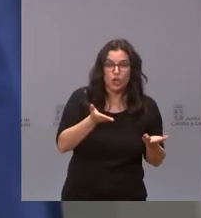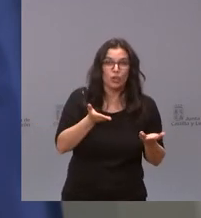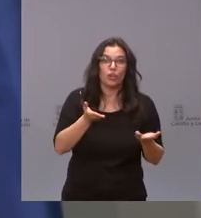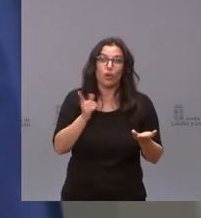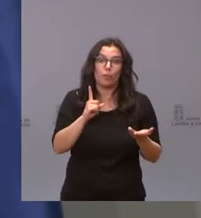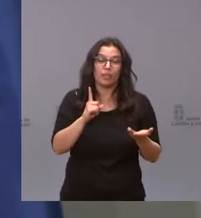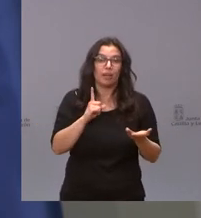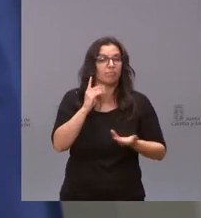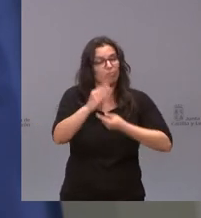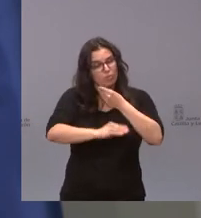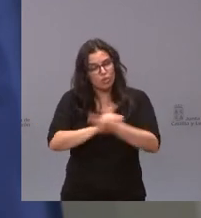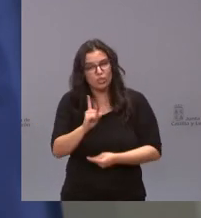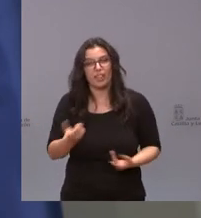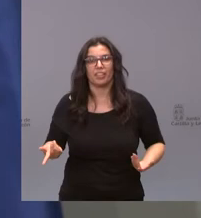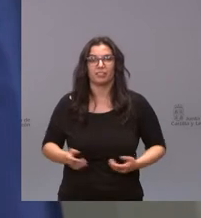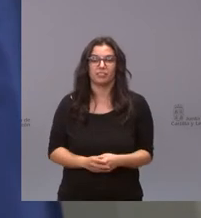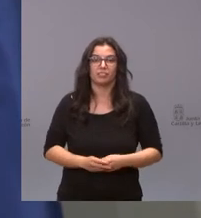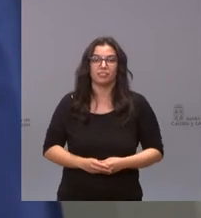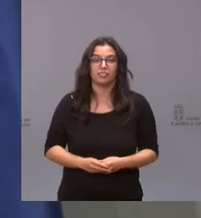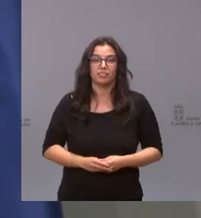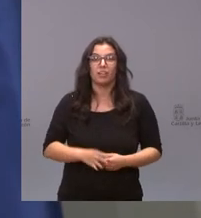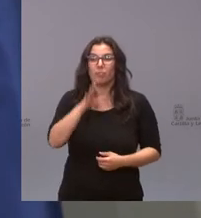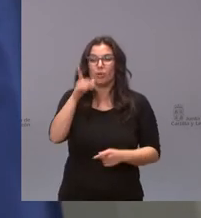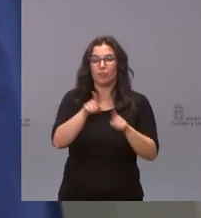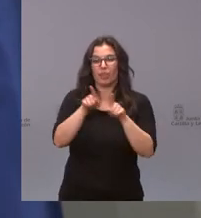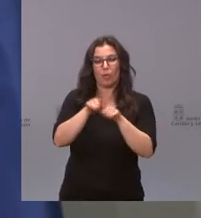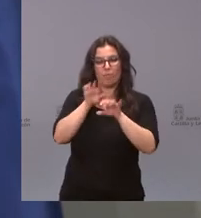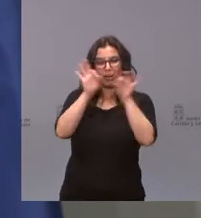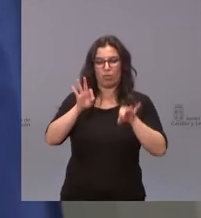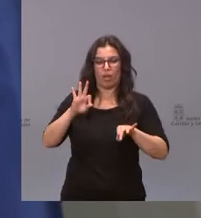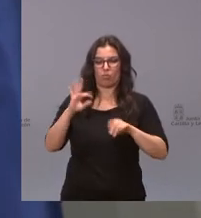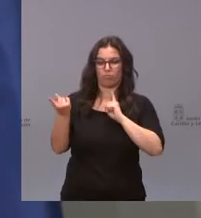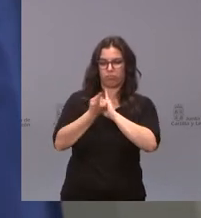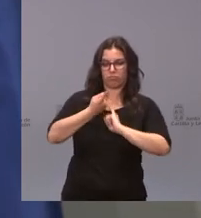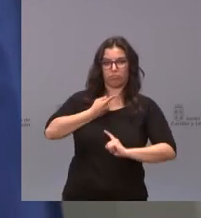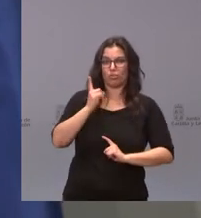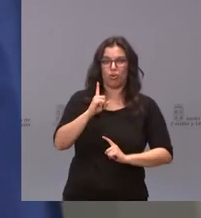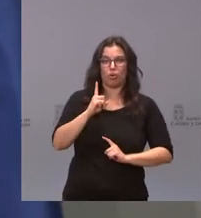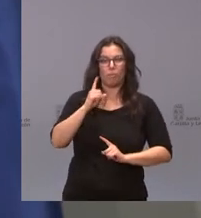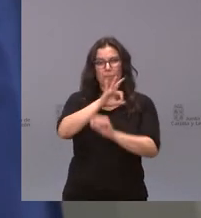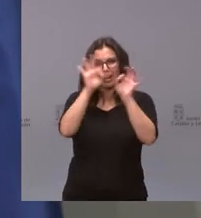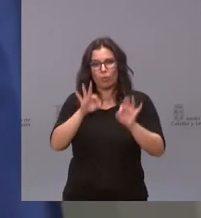que no se hacen porque no es una grosería con nosotros es una grosería con los premiados yo no sé